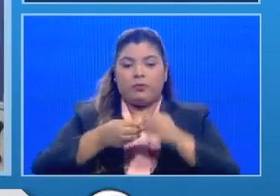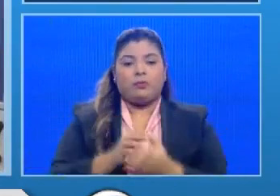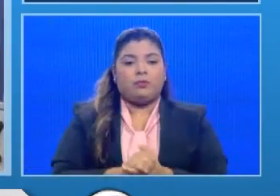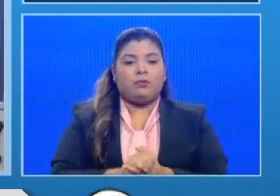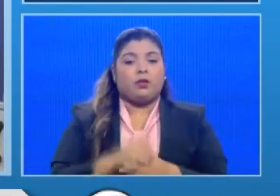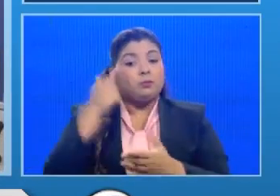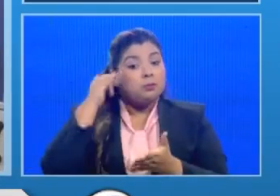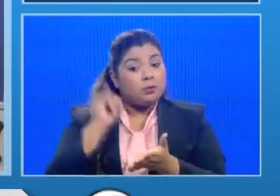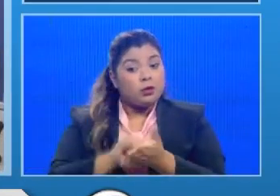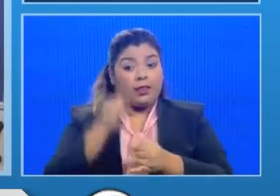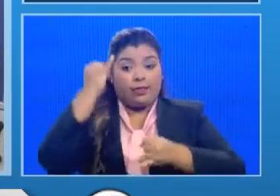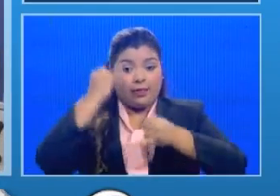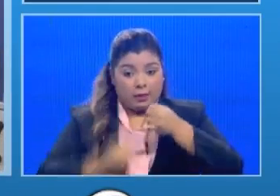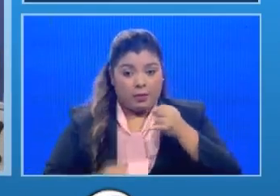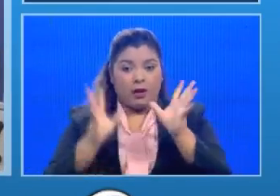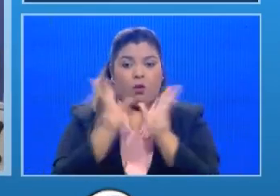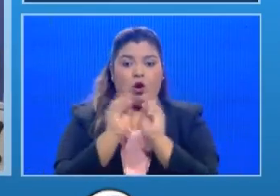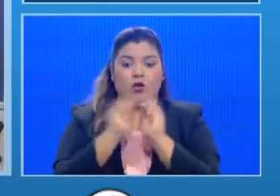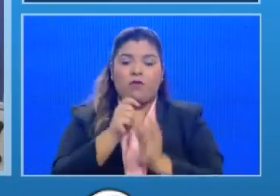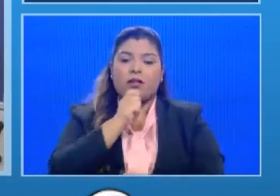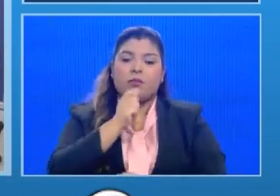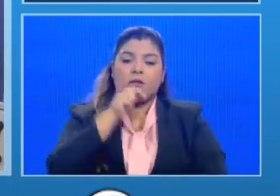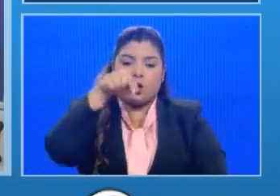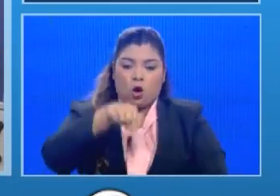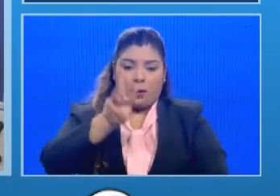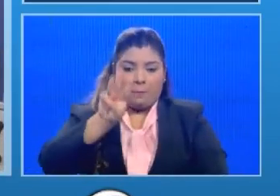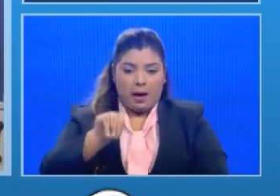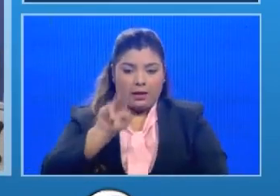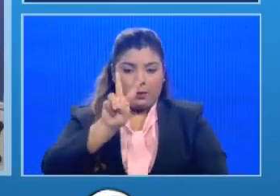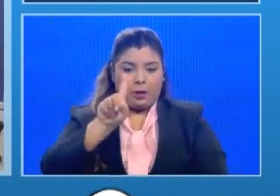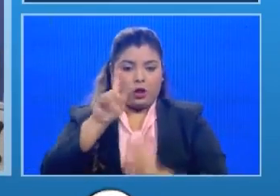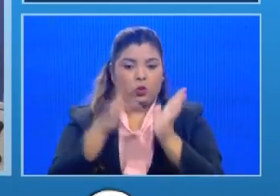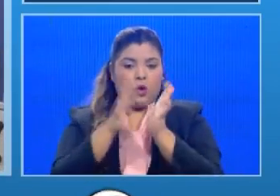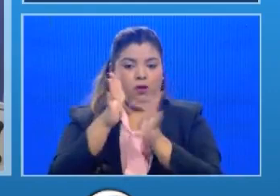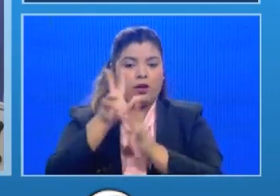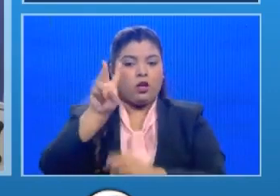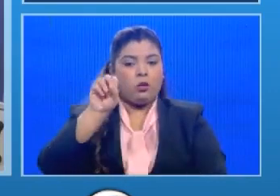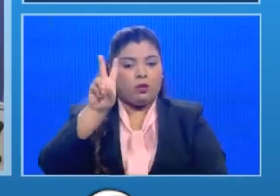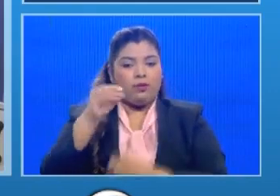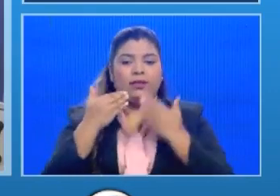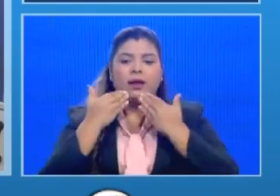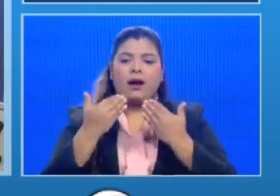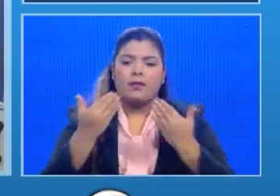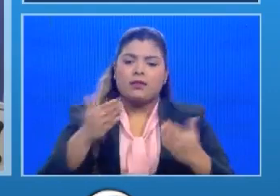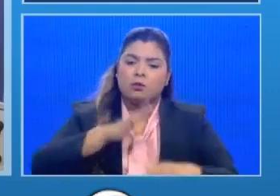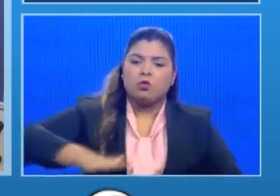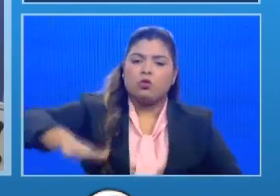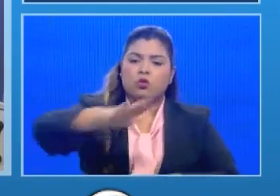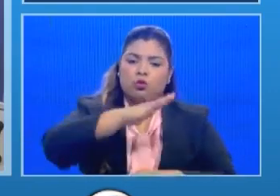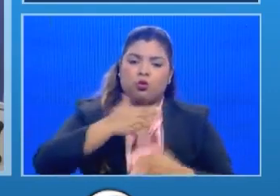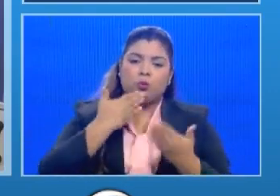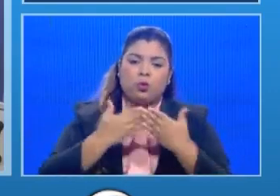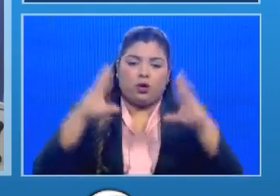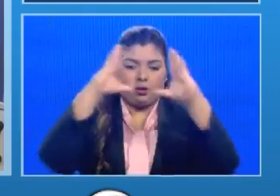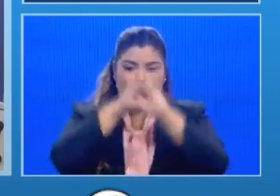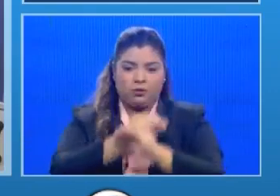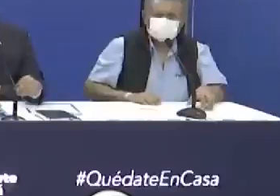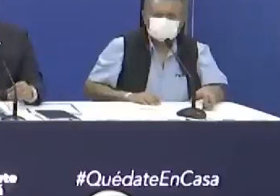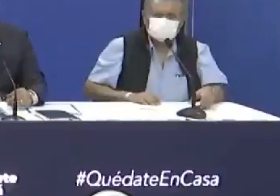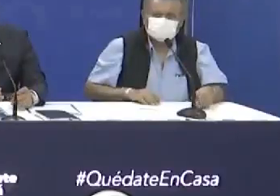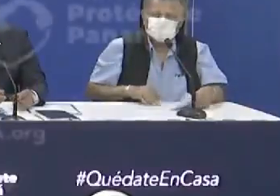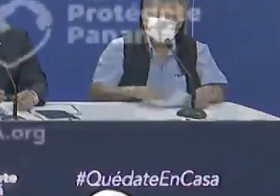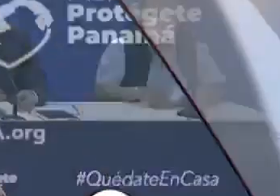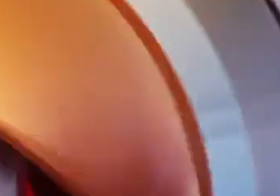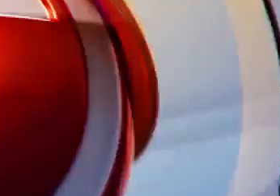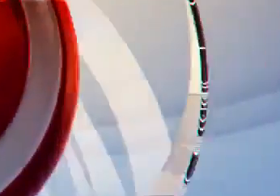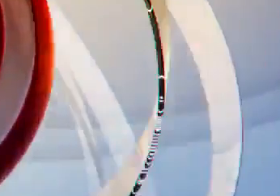esta forma culminamos la rueda de prensa para hoy martes 21 de abril de 2020 agradecemos a todos su participación y sintonía que tengan muy buena noche